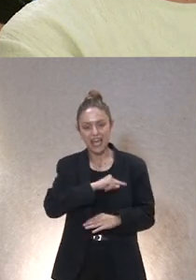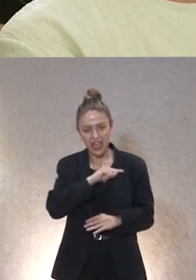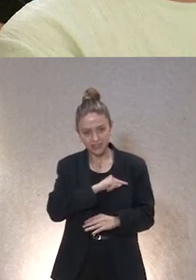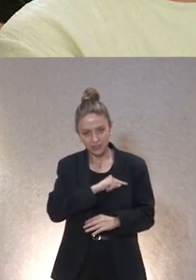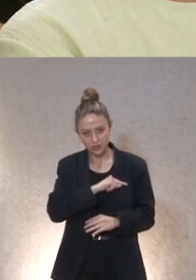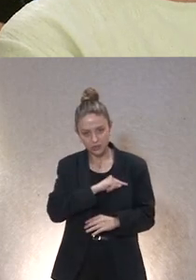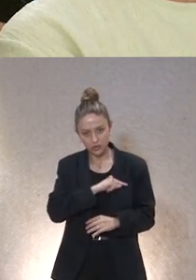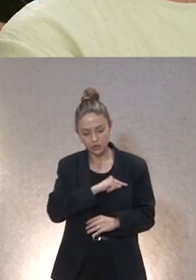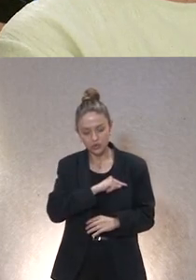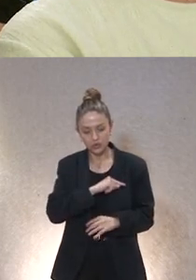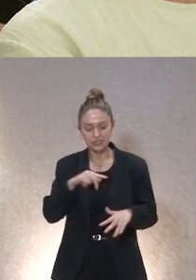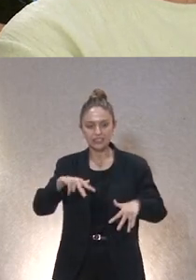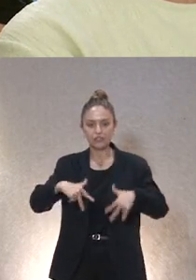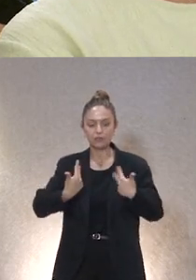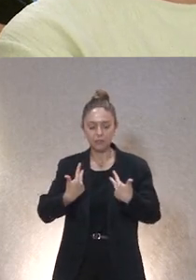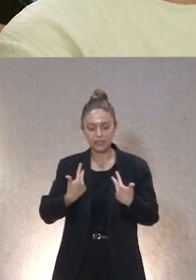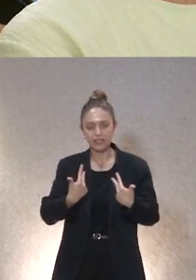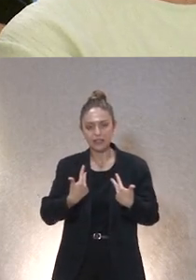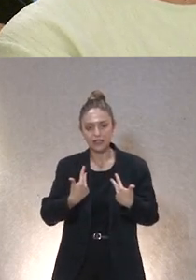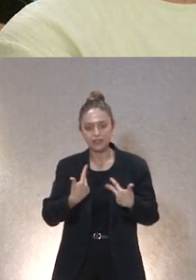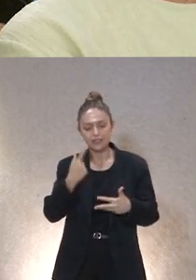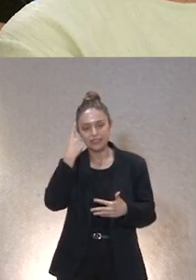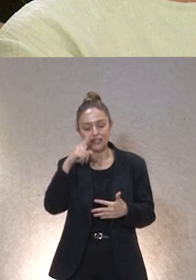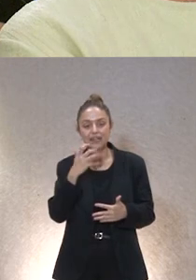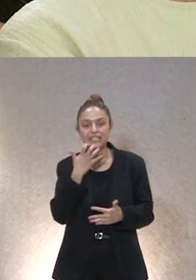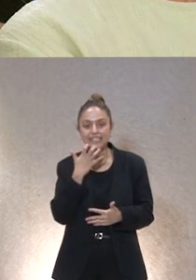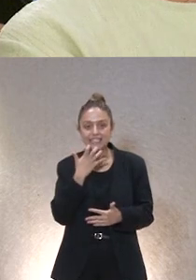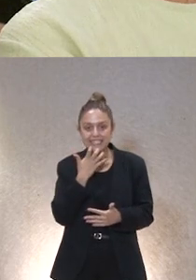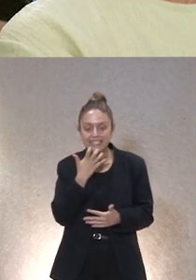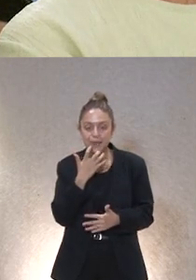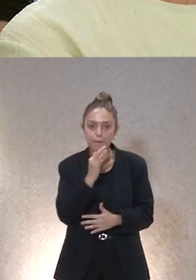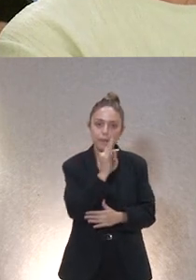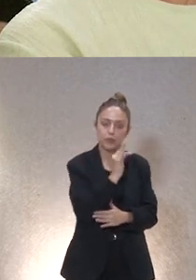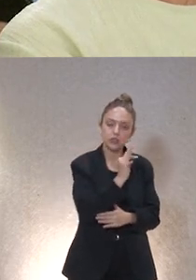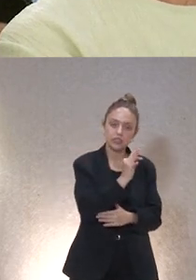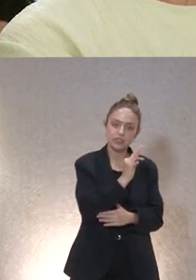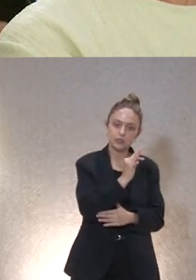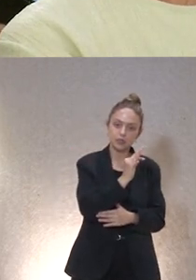que permitan saber si esa acción coercitiva o